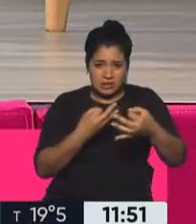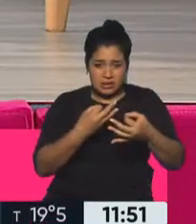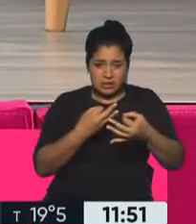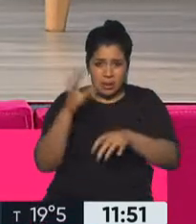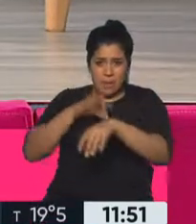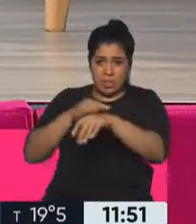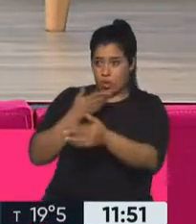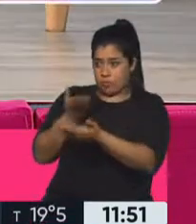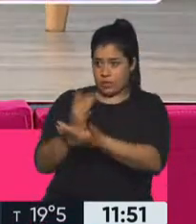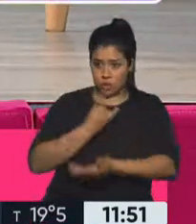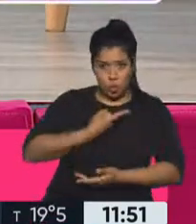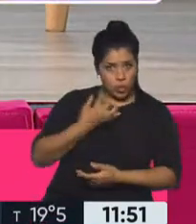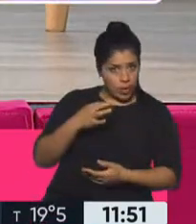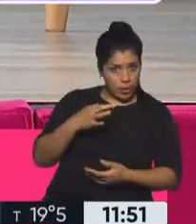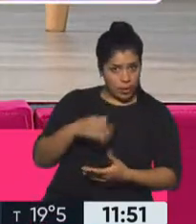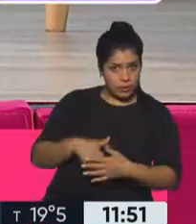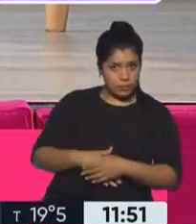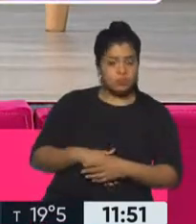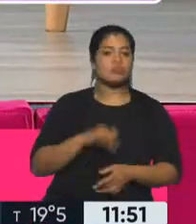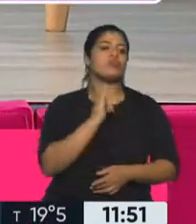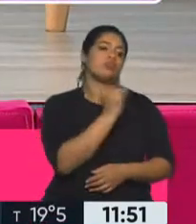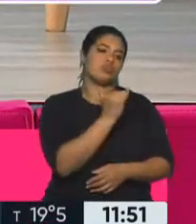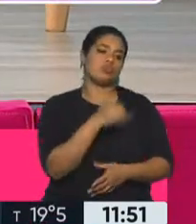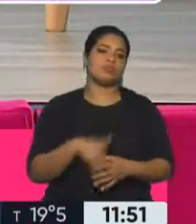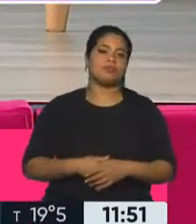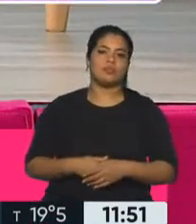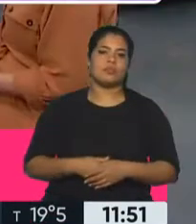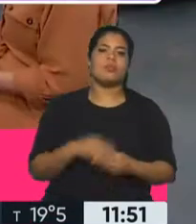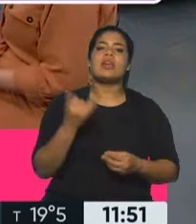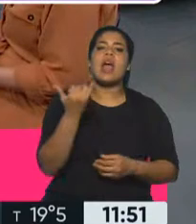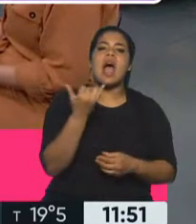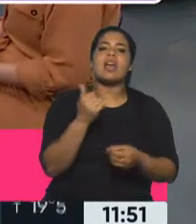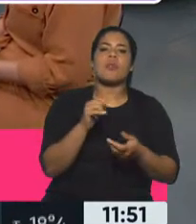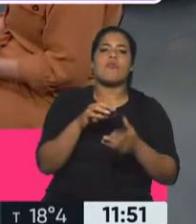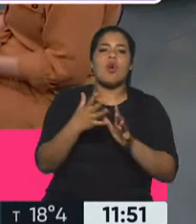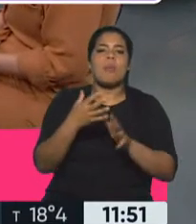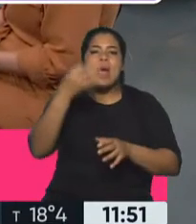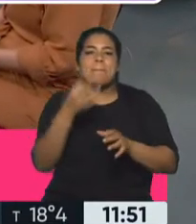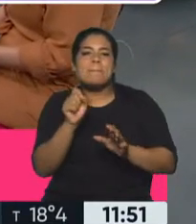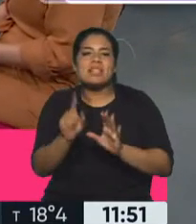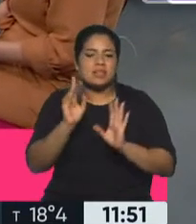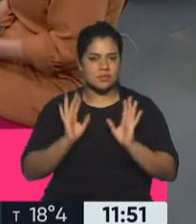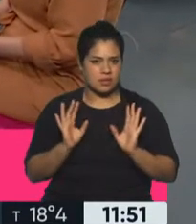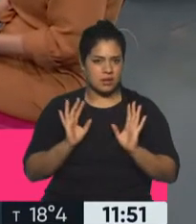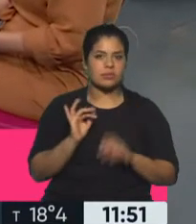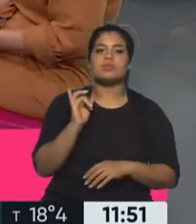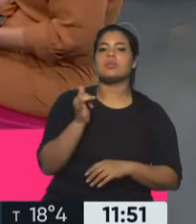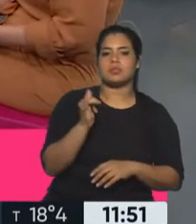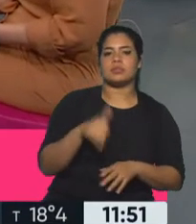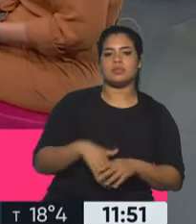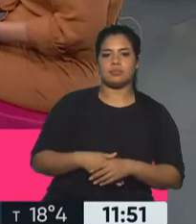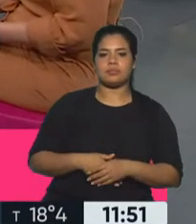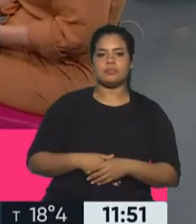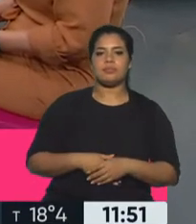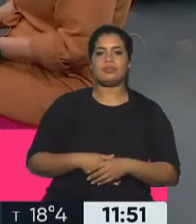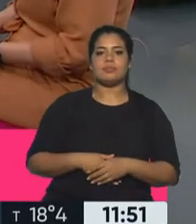tenés que decirle, ché, mira, me gustaría saber si tengo chagas. Exacto. Porque hay un componente específico, un reactivo. Exacto, es un anticuerpos contra el parásito,